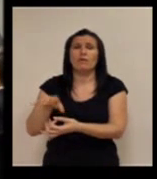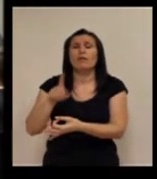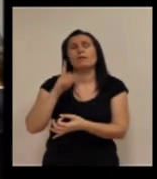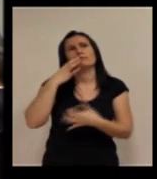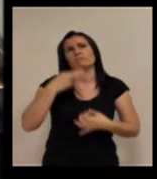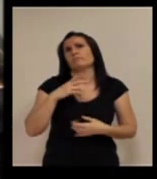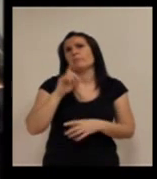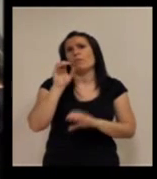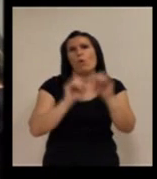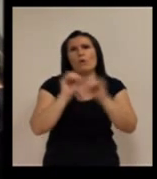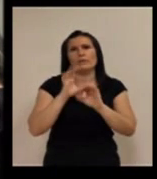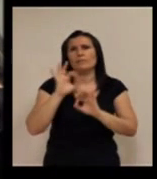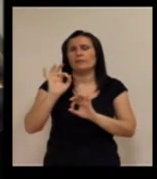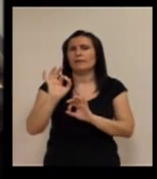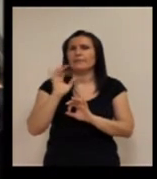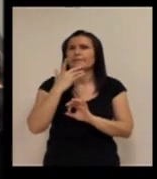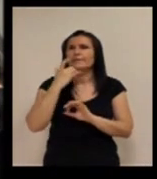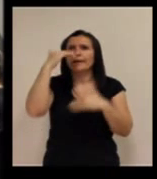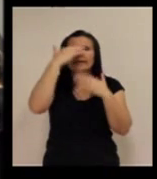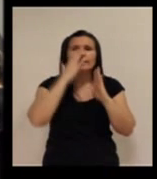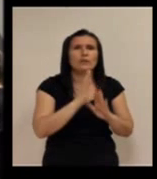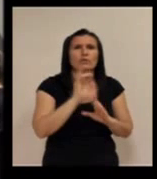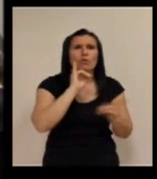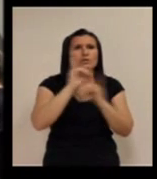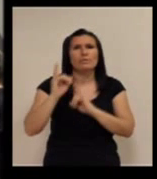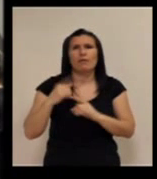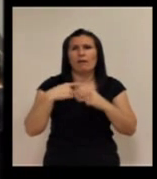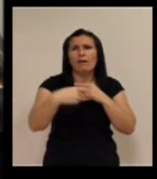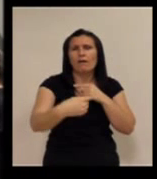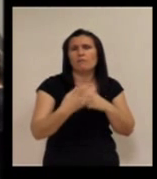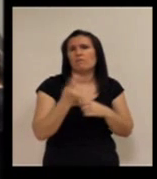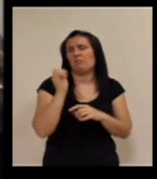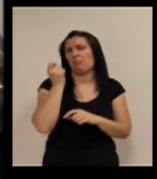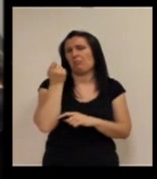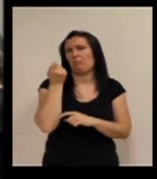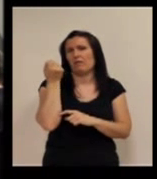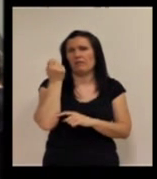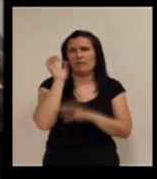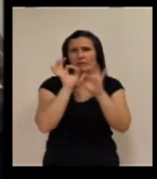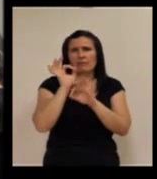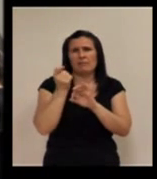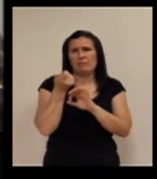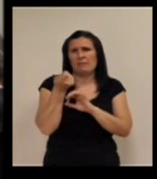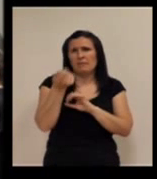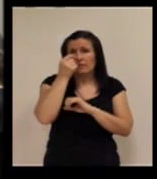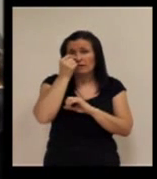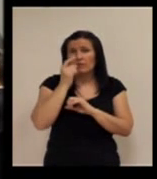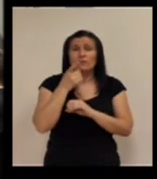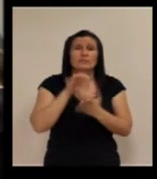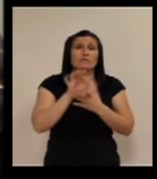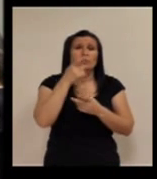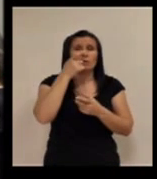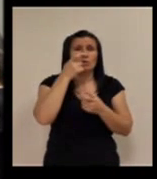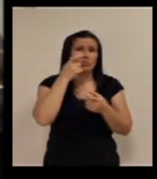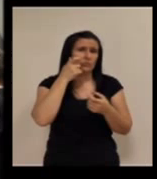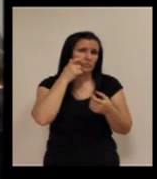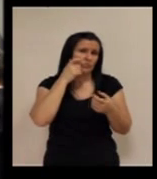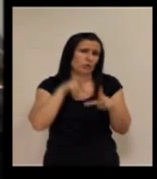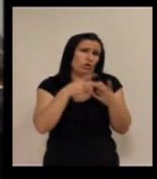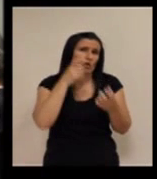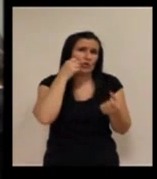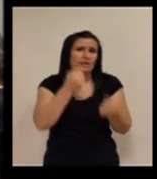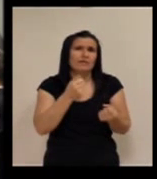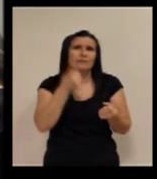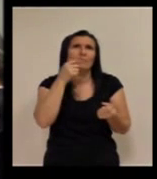porcentaje, en cuanto a las atenciones y llamadas que hay a diario, muy pequeñito. Realmente es un servicio sociosanitario que es mucho más socio